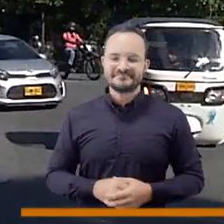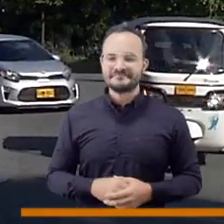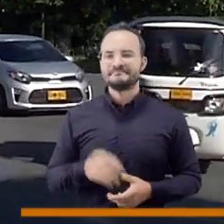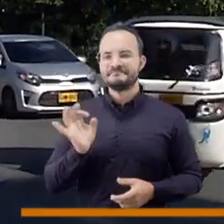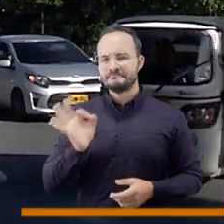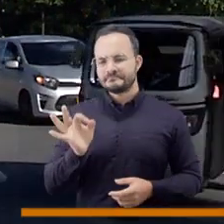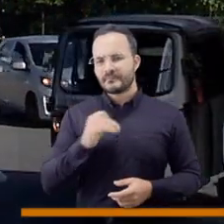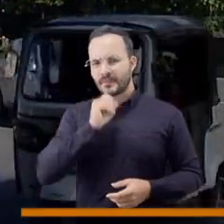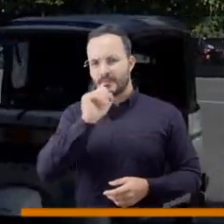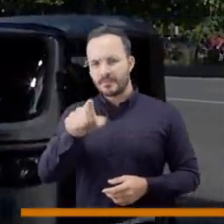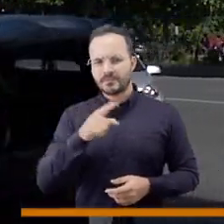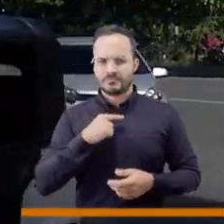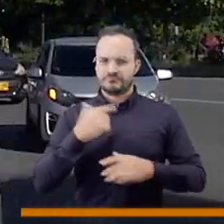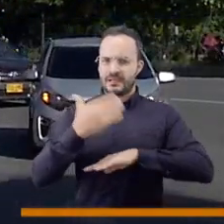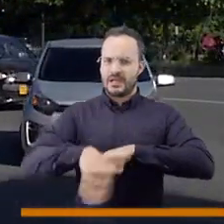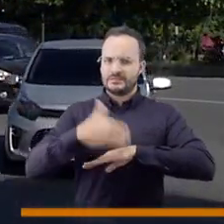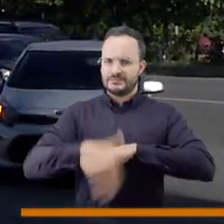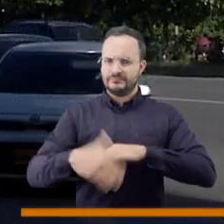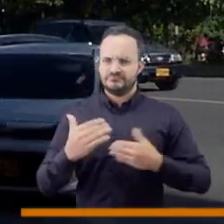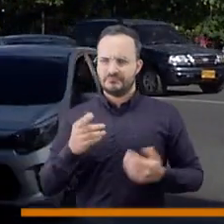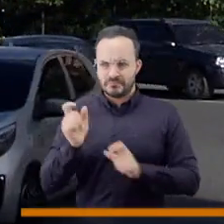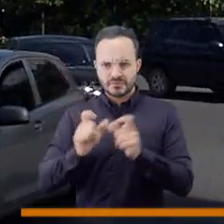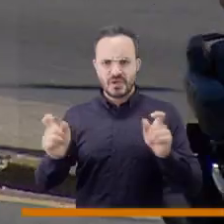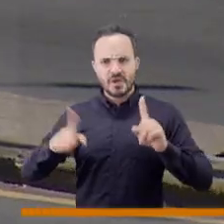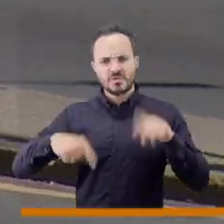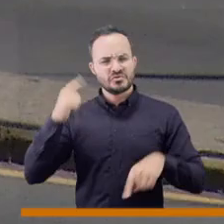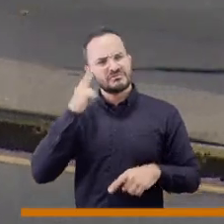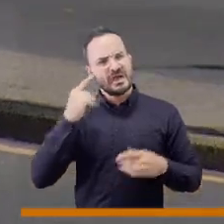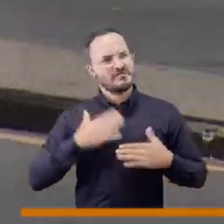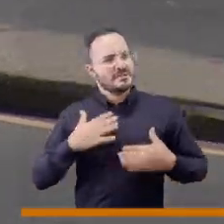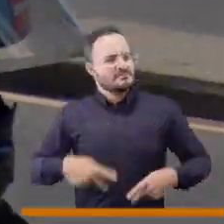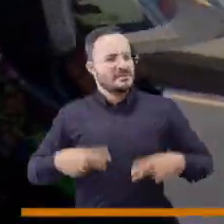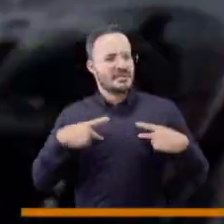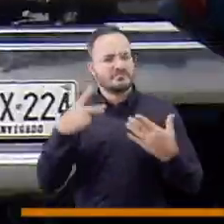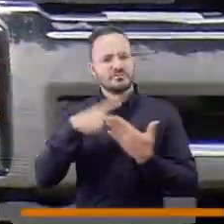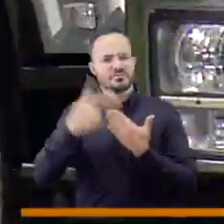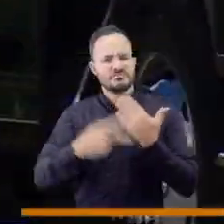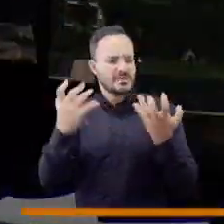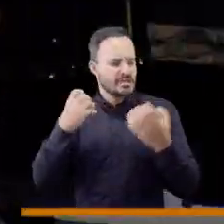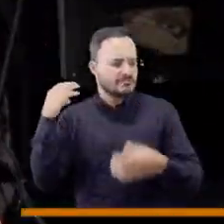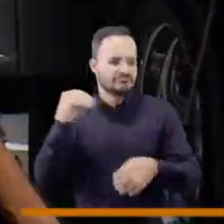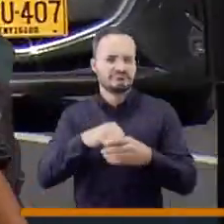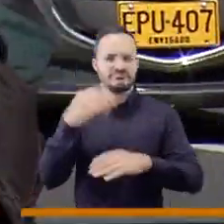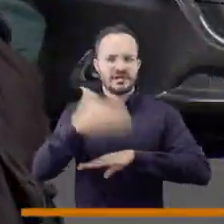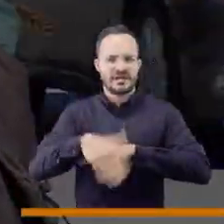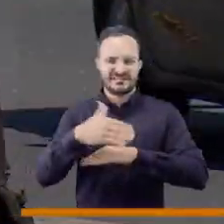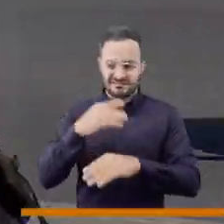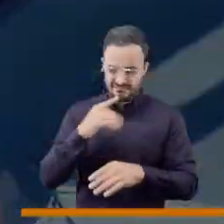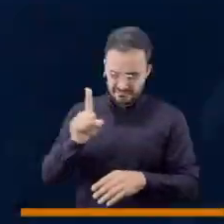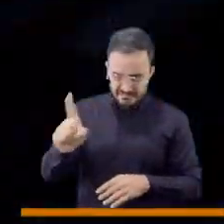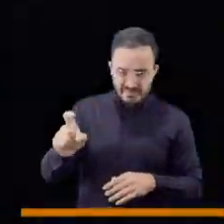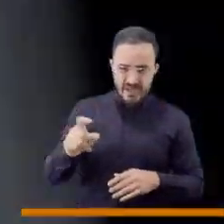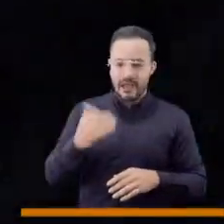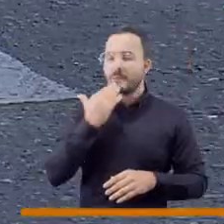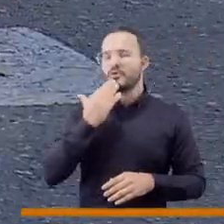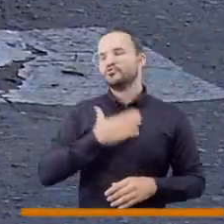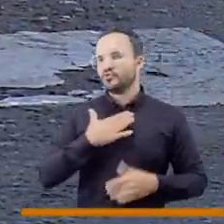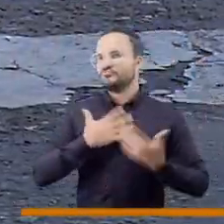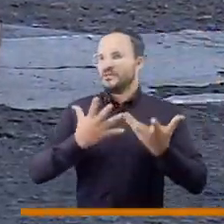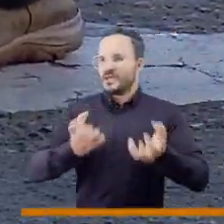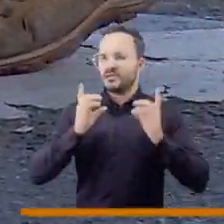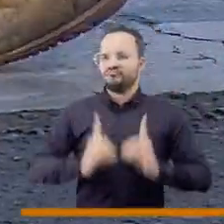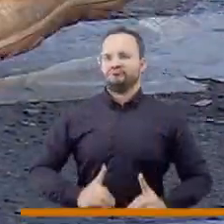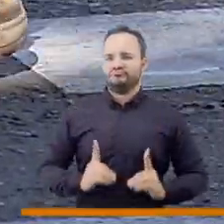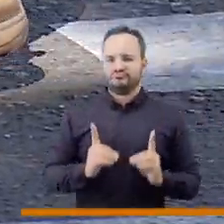decir que la calle para algunas personas resulta ser un proyecto de vida? Es decir, ¿hay alguien que quiera estar en